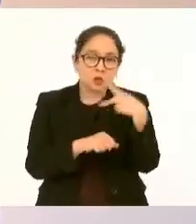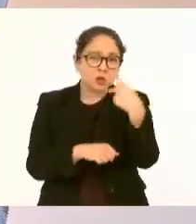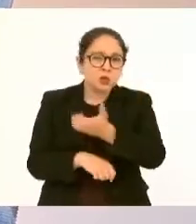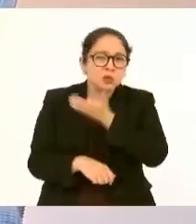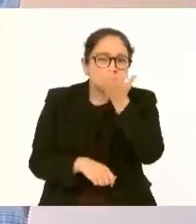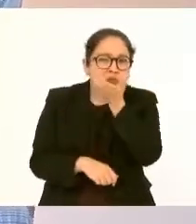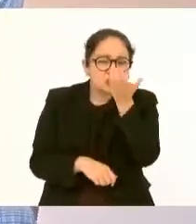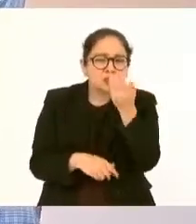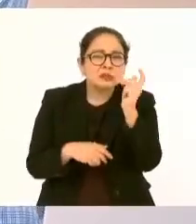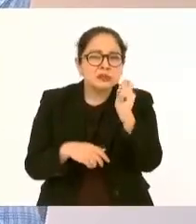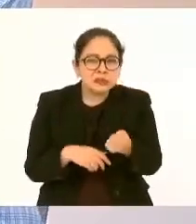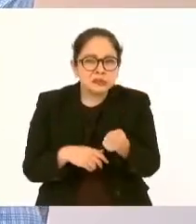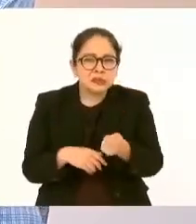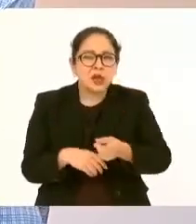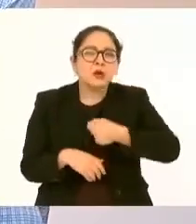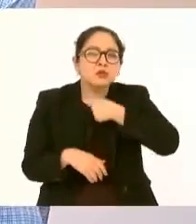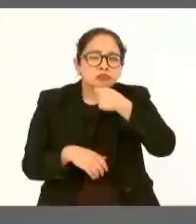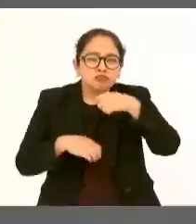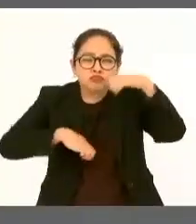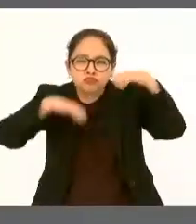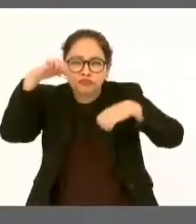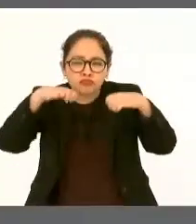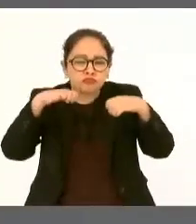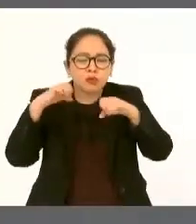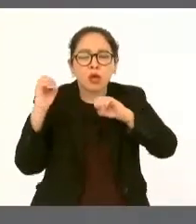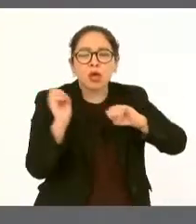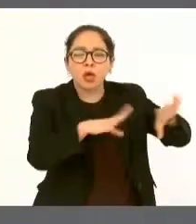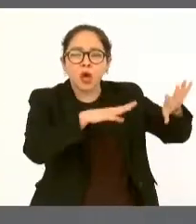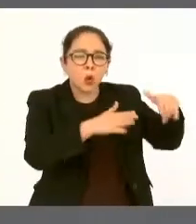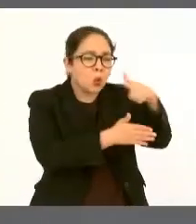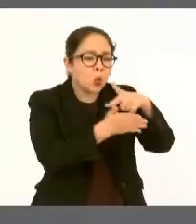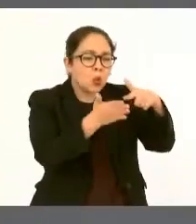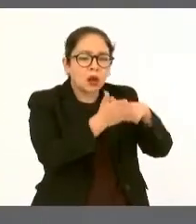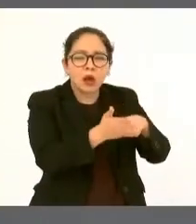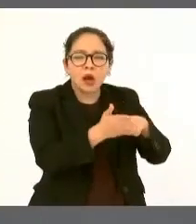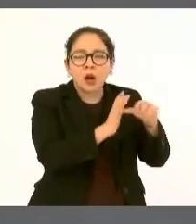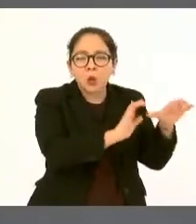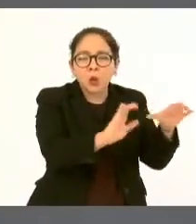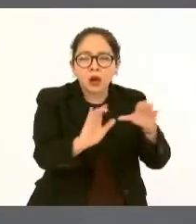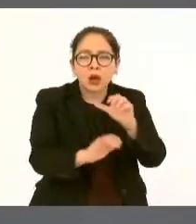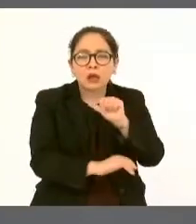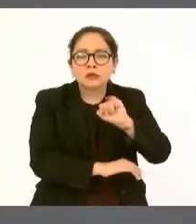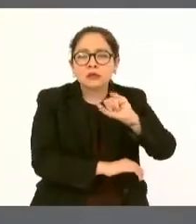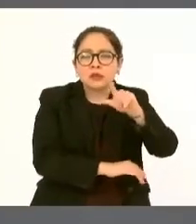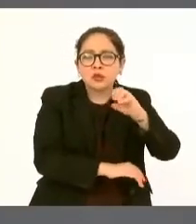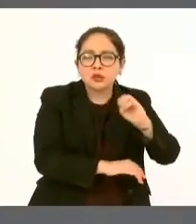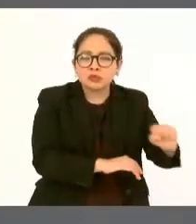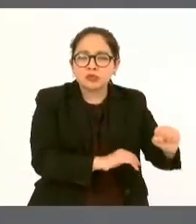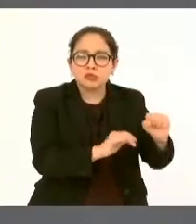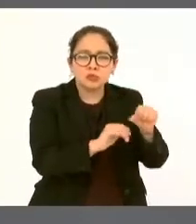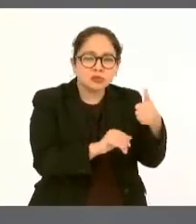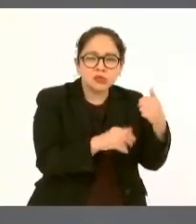asilos de ancianos. En países europeos muchos